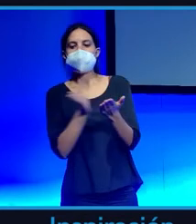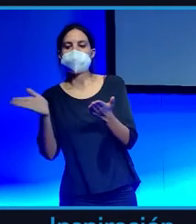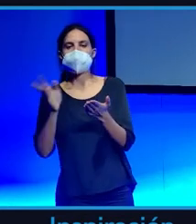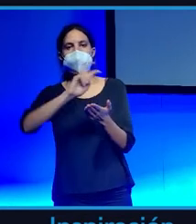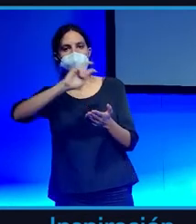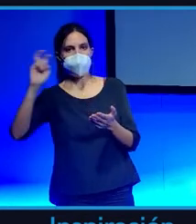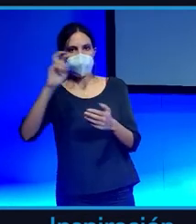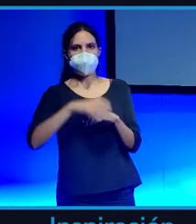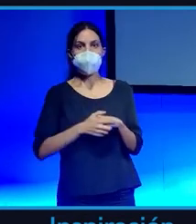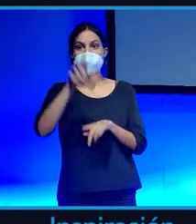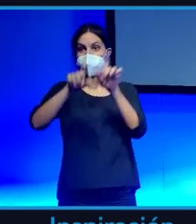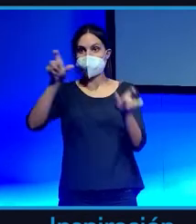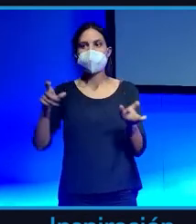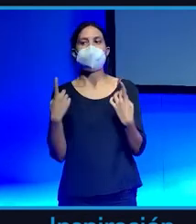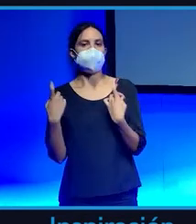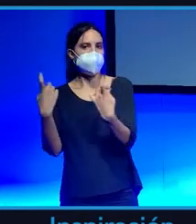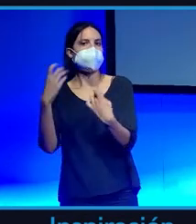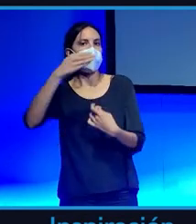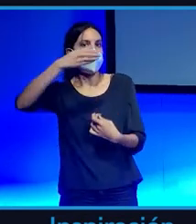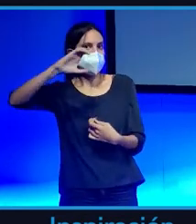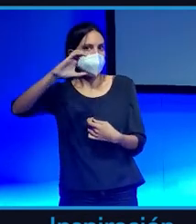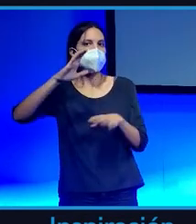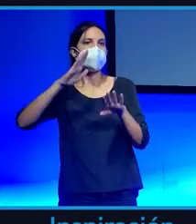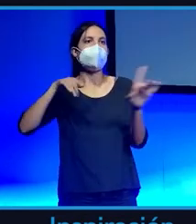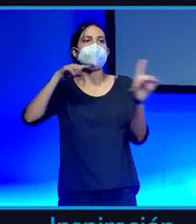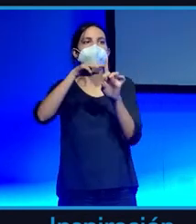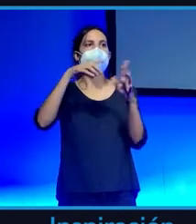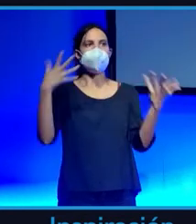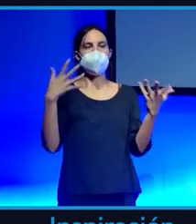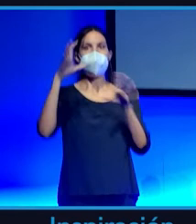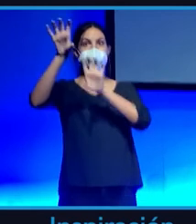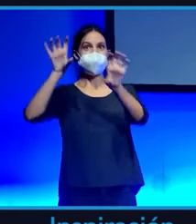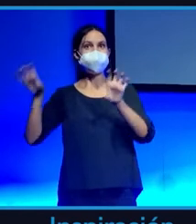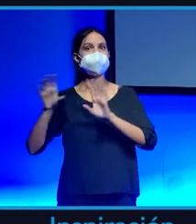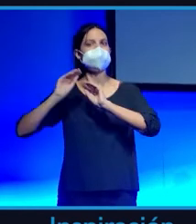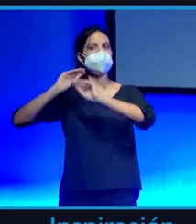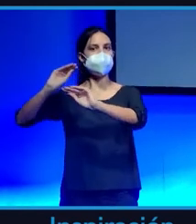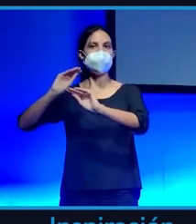local. Hay mucha gente que necesita bitcoin para salvarse de los desastres de los países en los que vive.